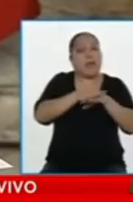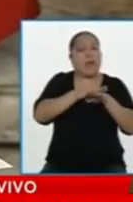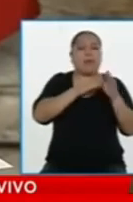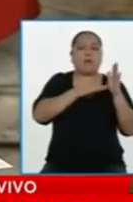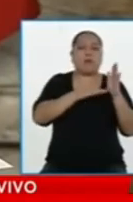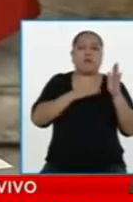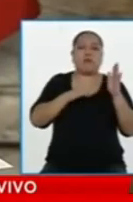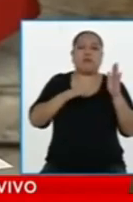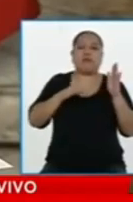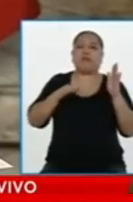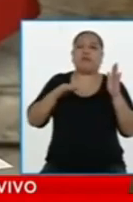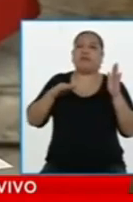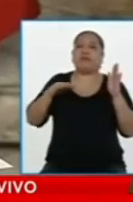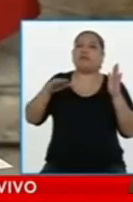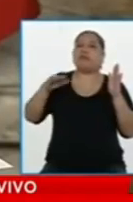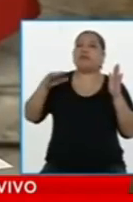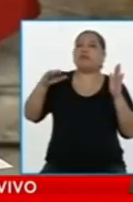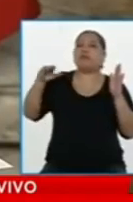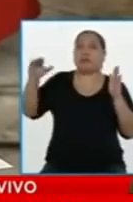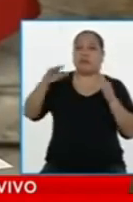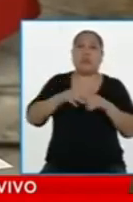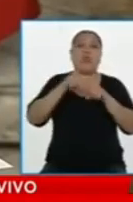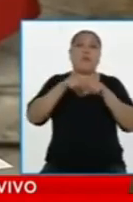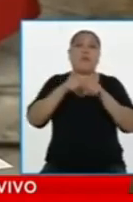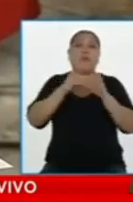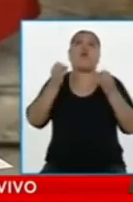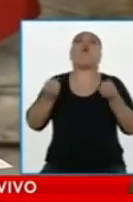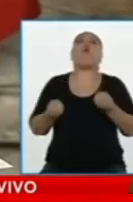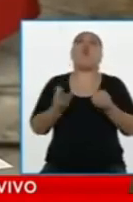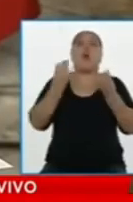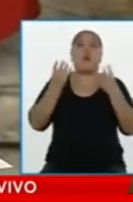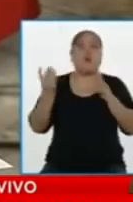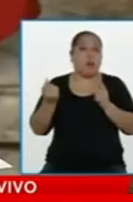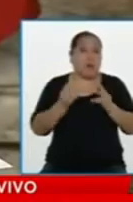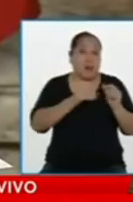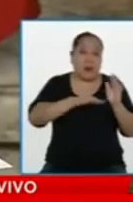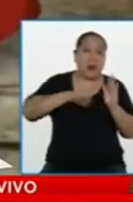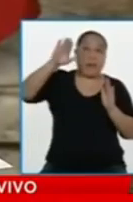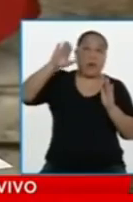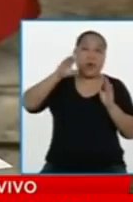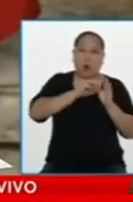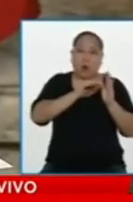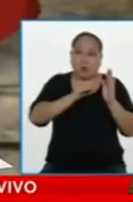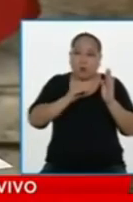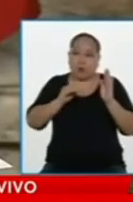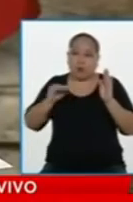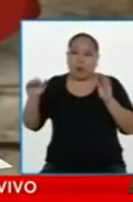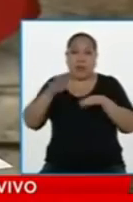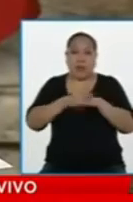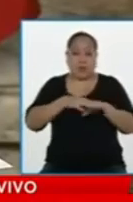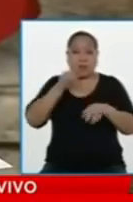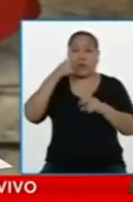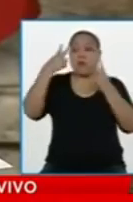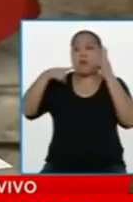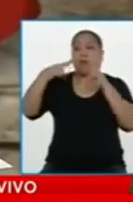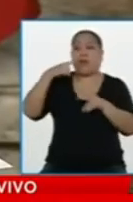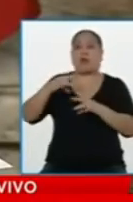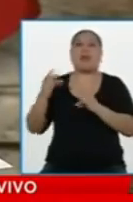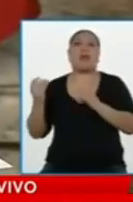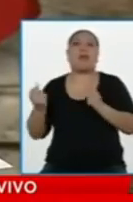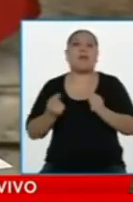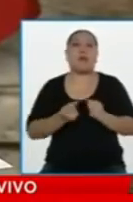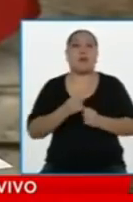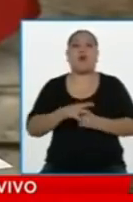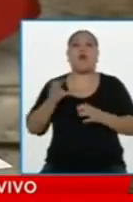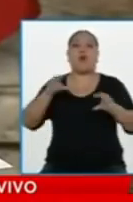medidas restrictivas, nuevamente tratando de meterle miedo a la gente. El miedo nos paralizó al principio